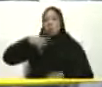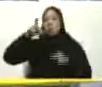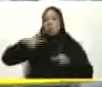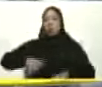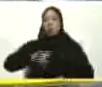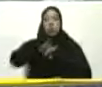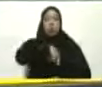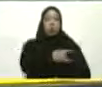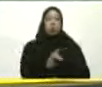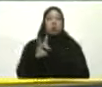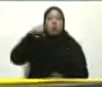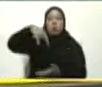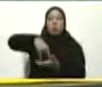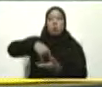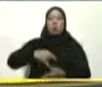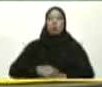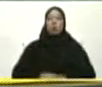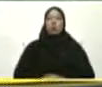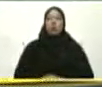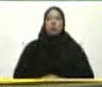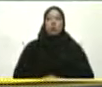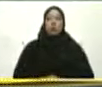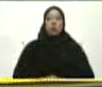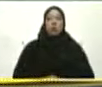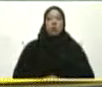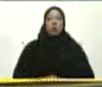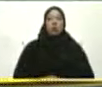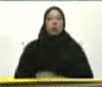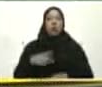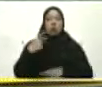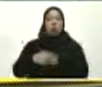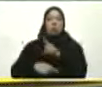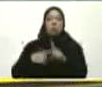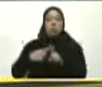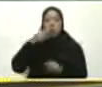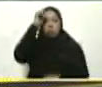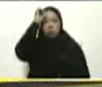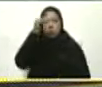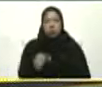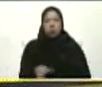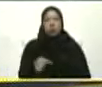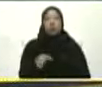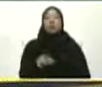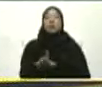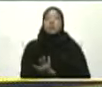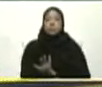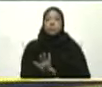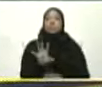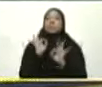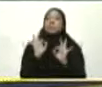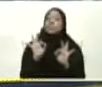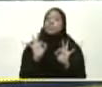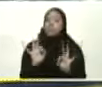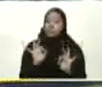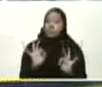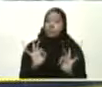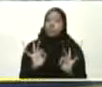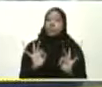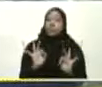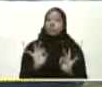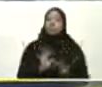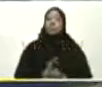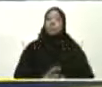Universidad de Carabobos Venimos llegando De Puerto Cabello Precisamente de entregar